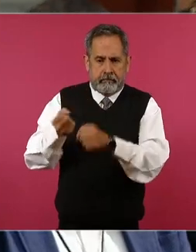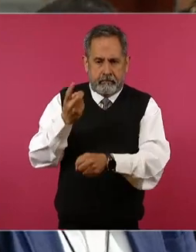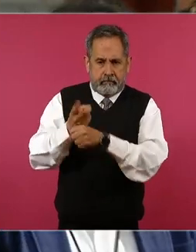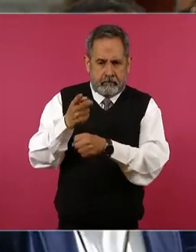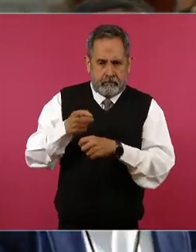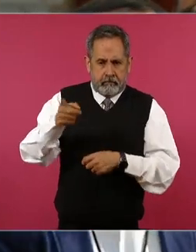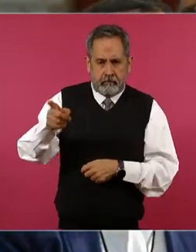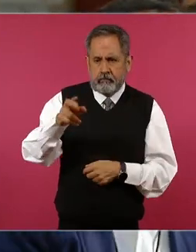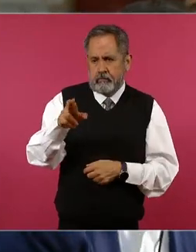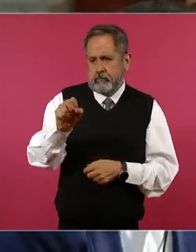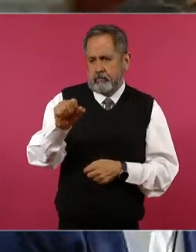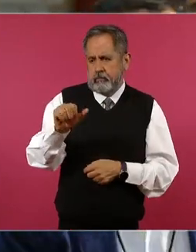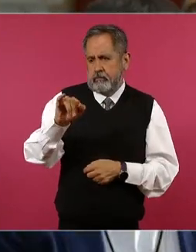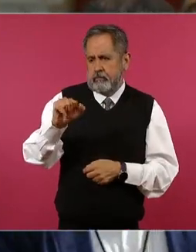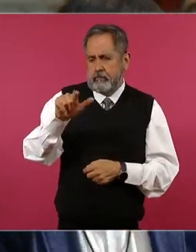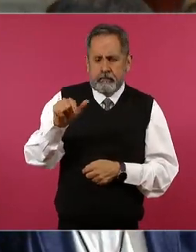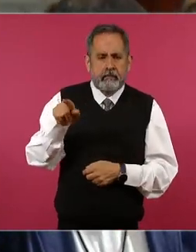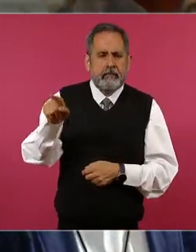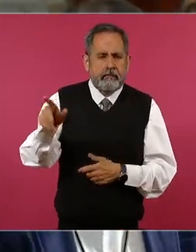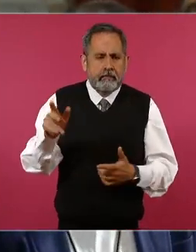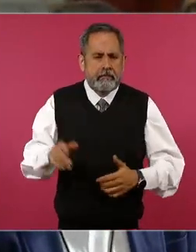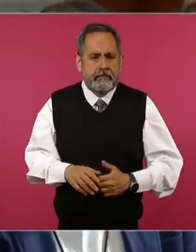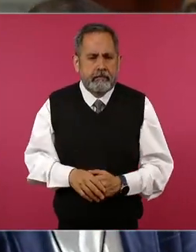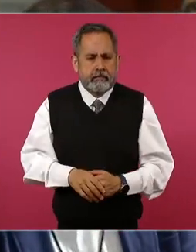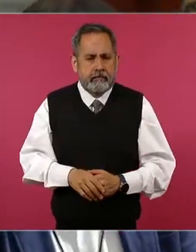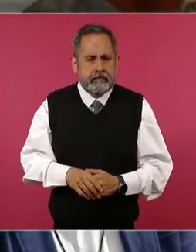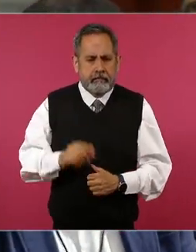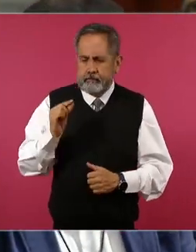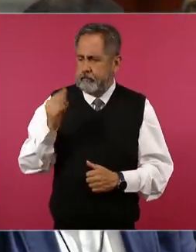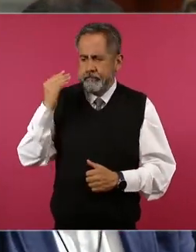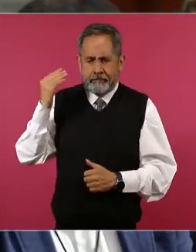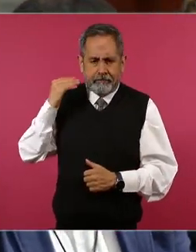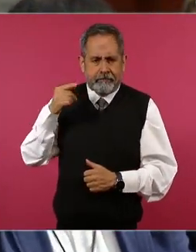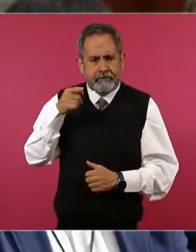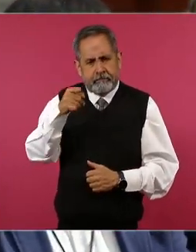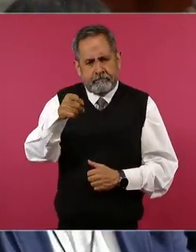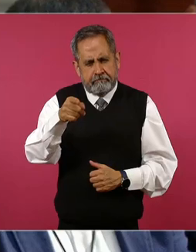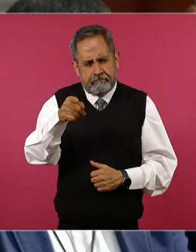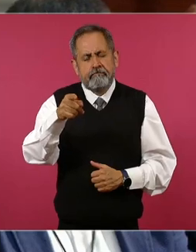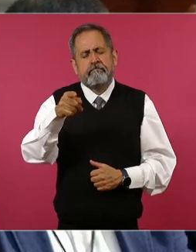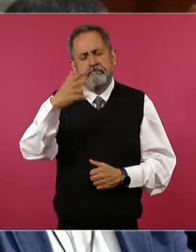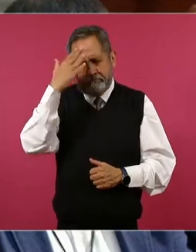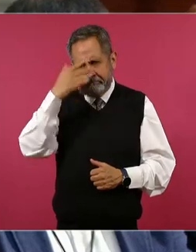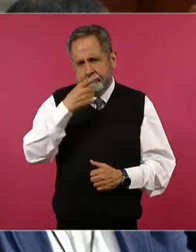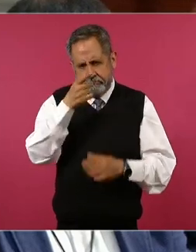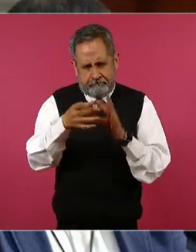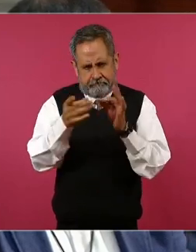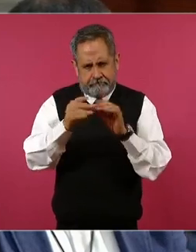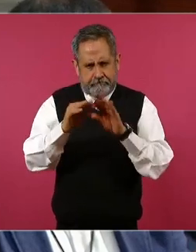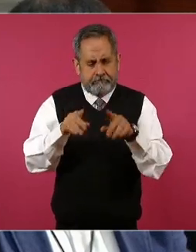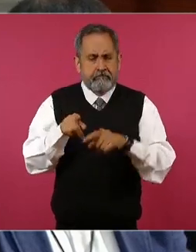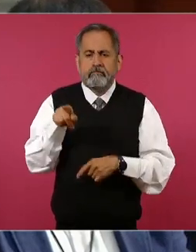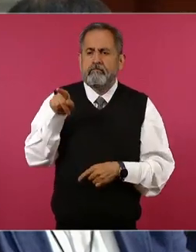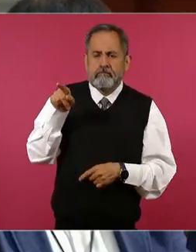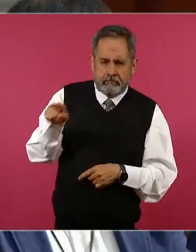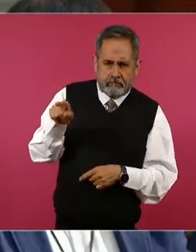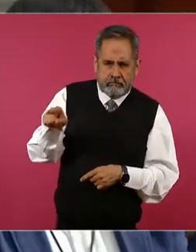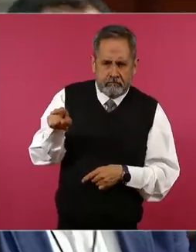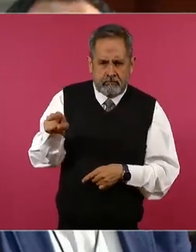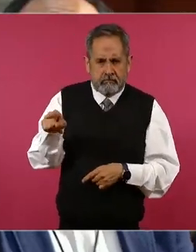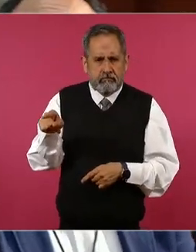Rosicela Rodríguez hace unos días incluso usted ya se refirió al respecto ella fue